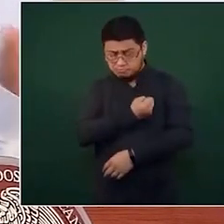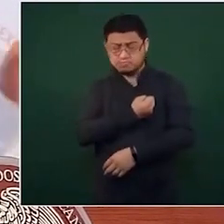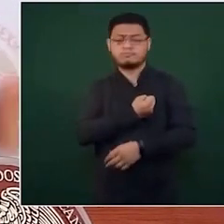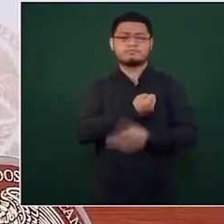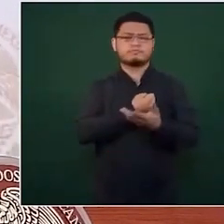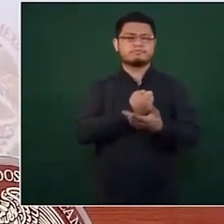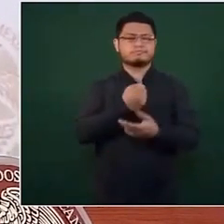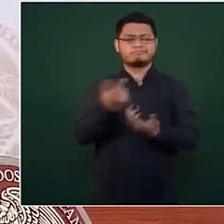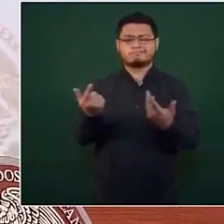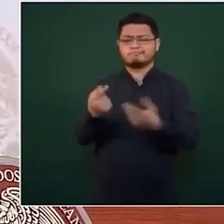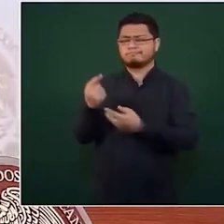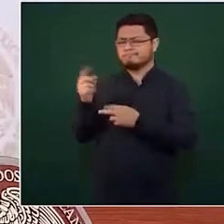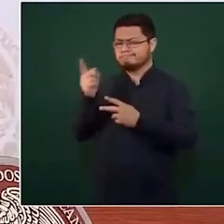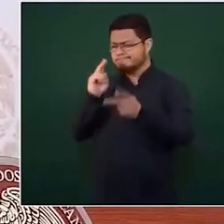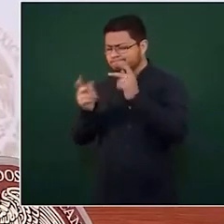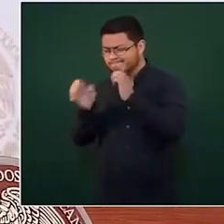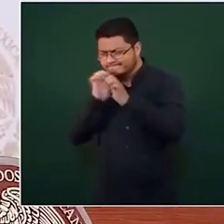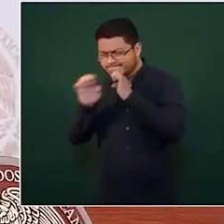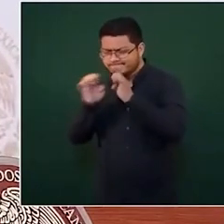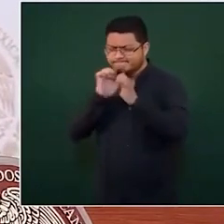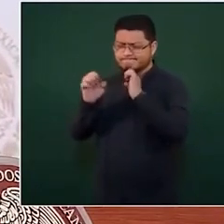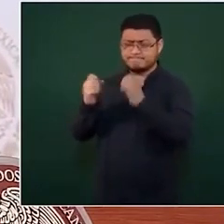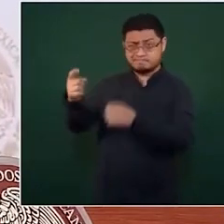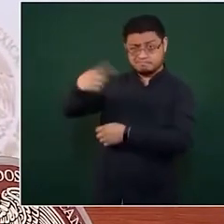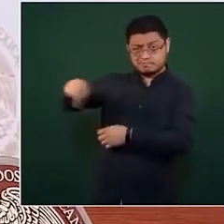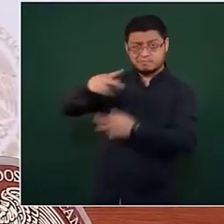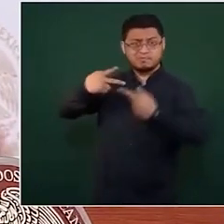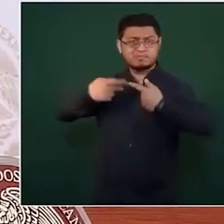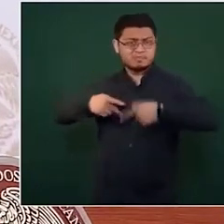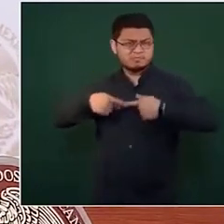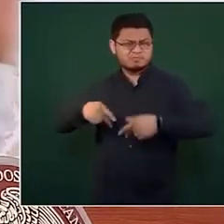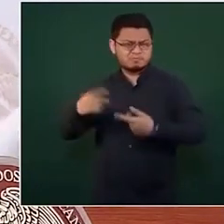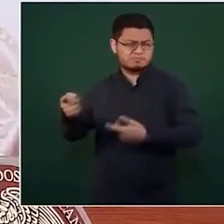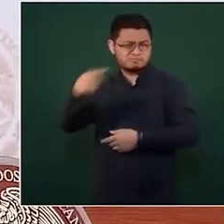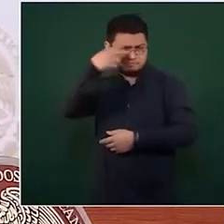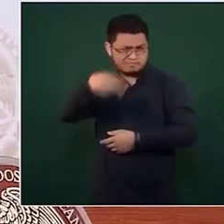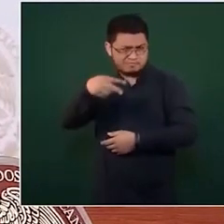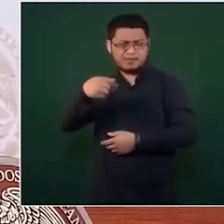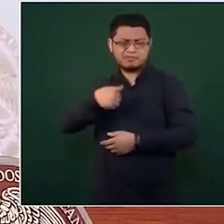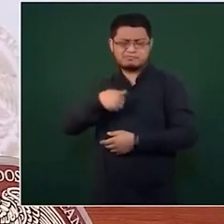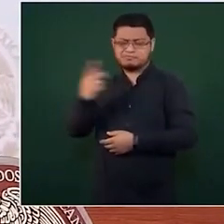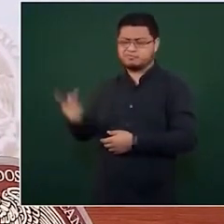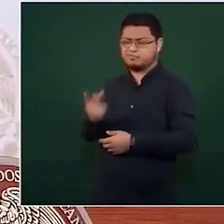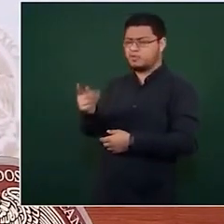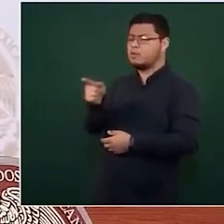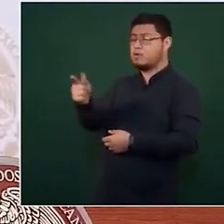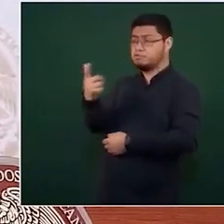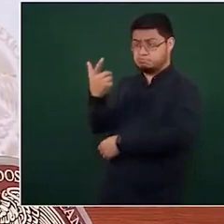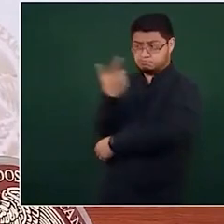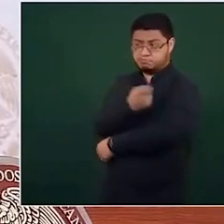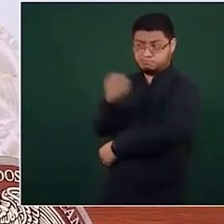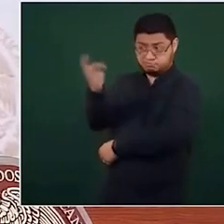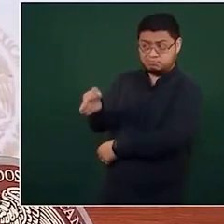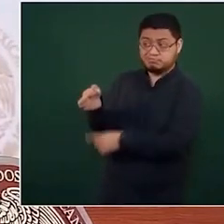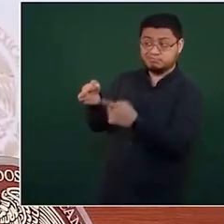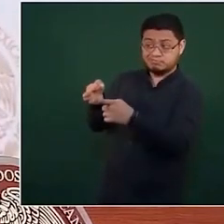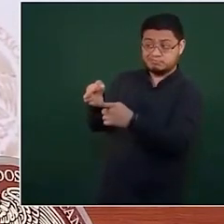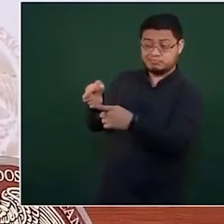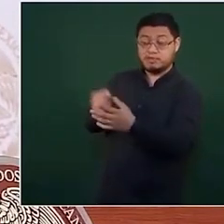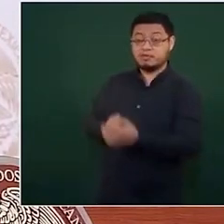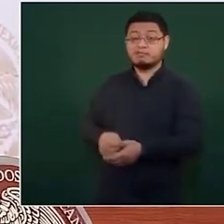consultó específicamente a las personas mexicanas cuál sería su grado de aceptación de la vacuna solamente